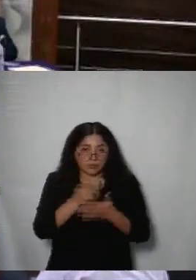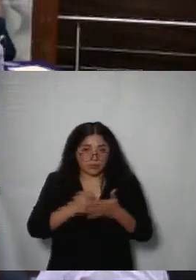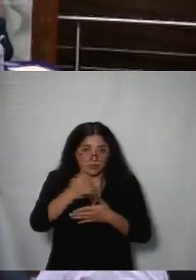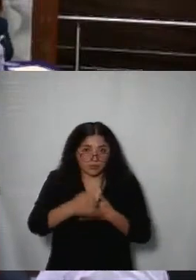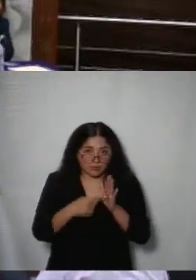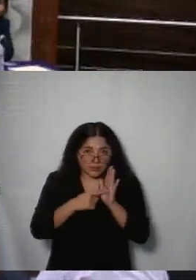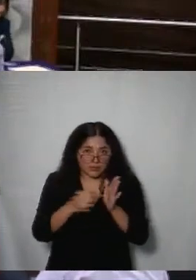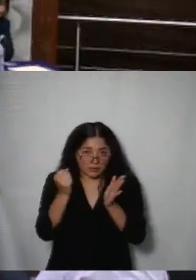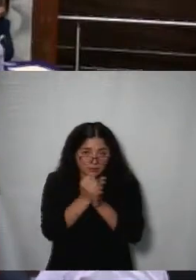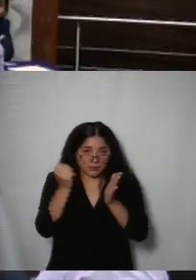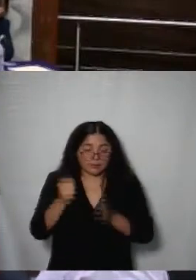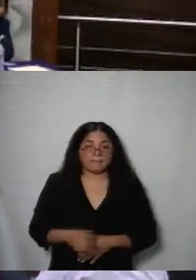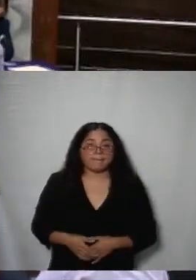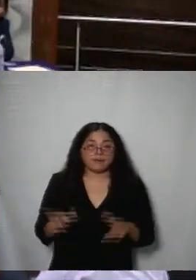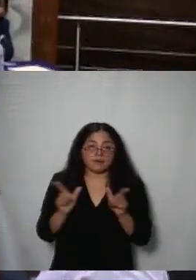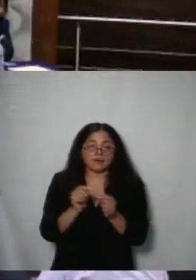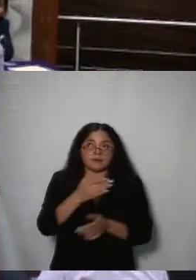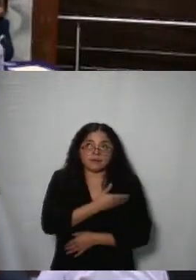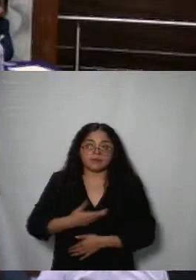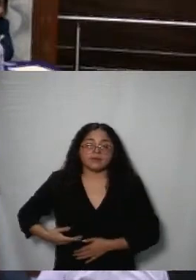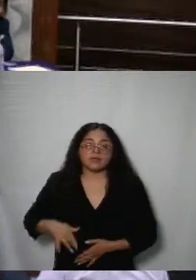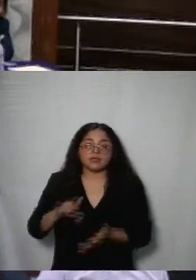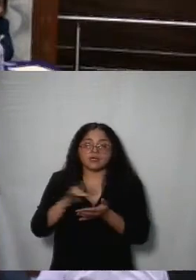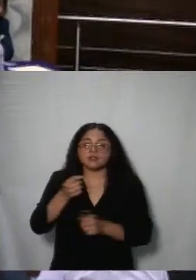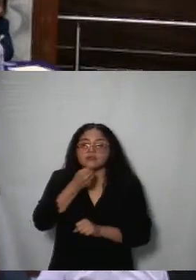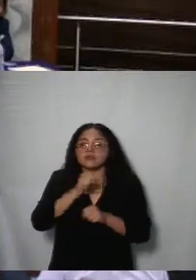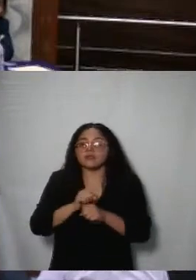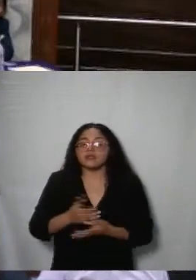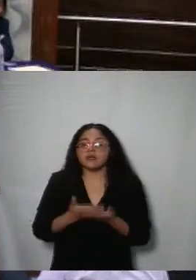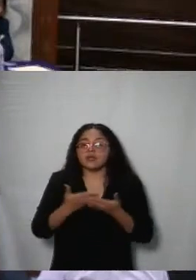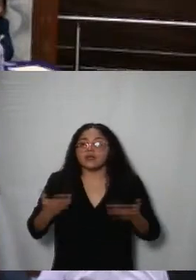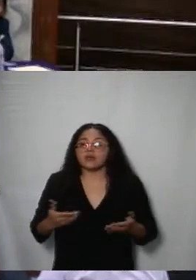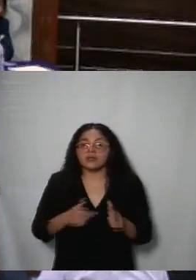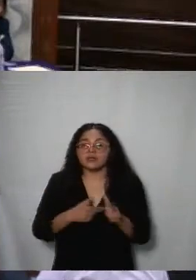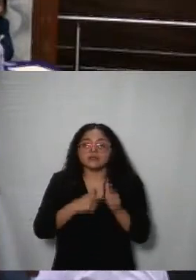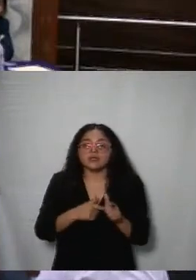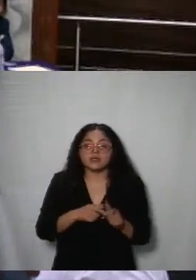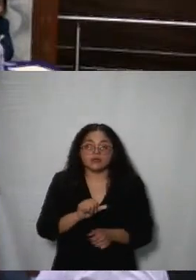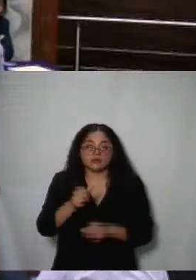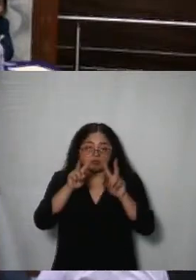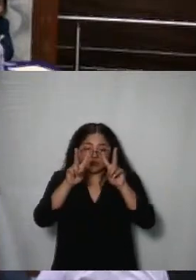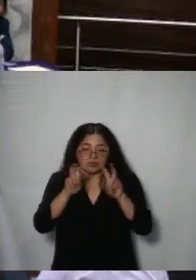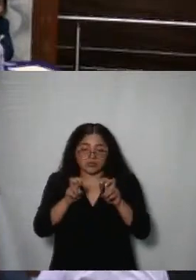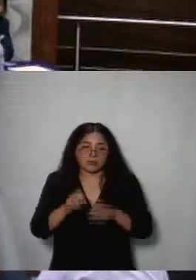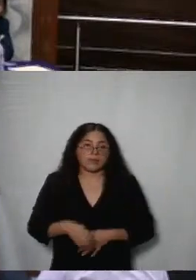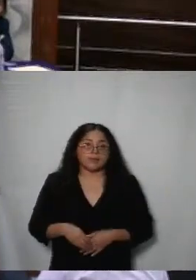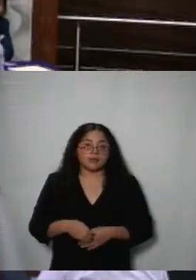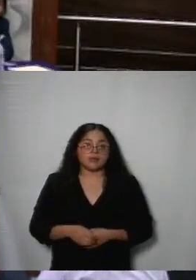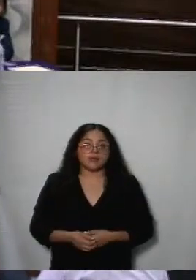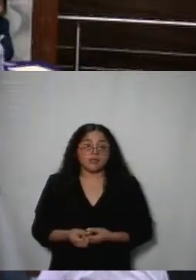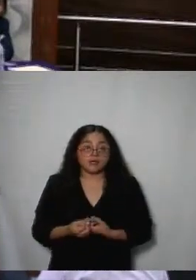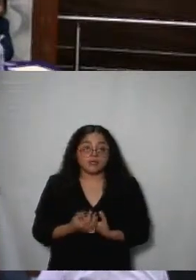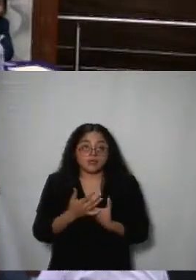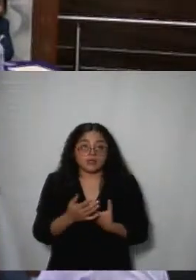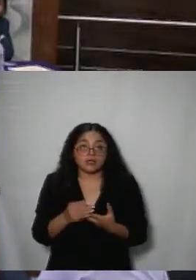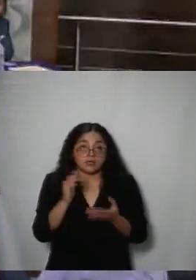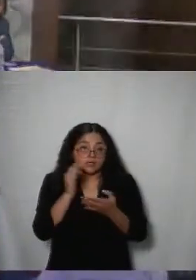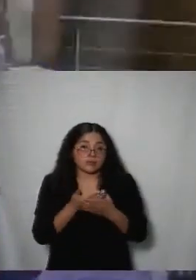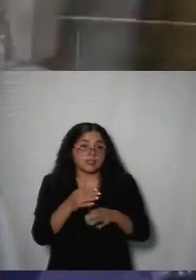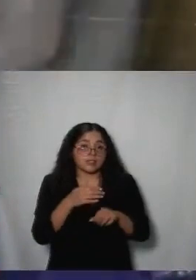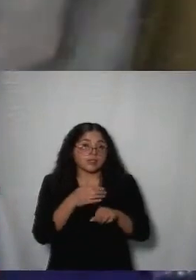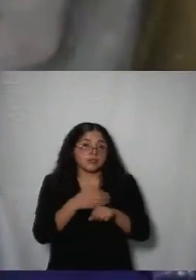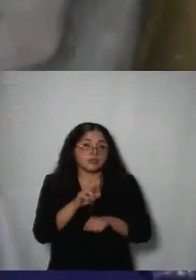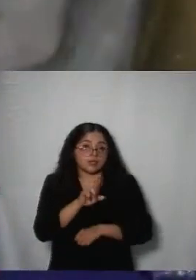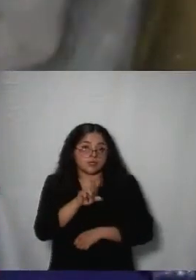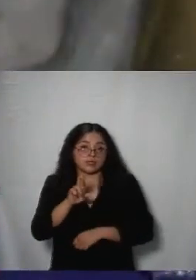el proyecto presentado es cuanto comisionado presidente muchas gracias a continuación procedemos al desahogo de los proyectos de resolución de recursos de